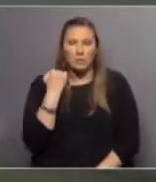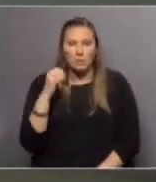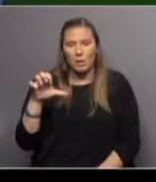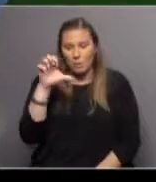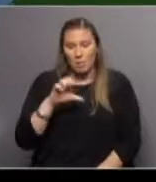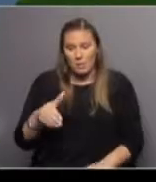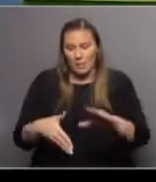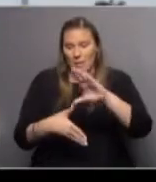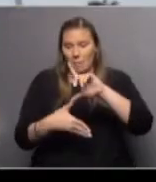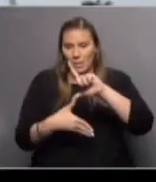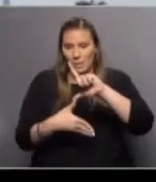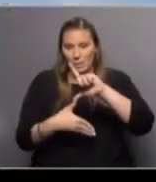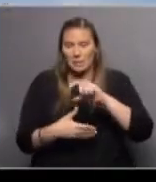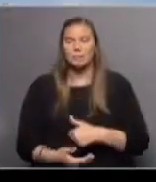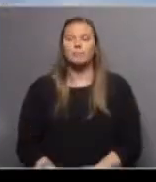empresa latinoamericana.